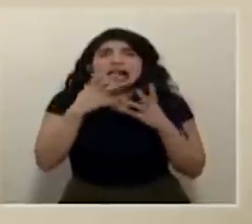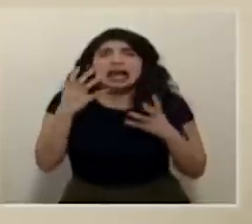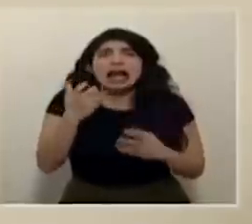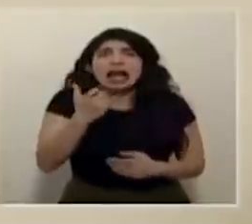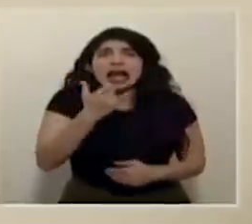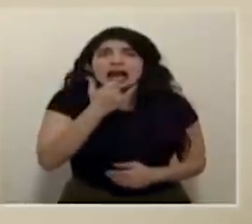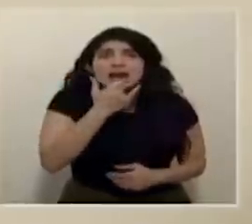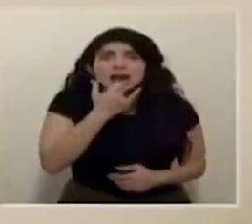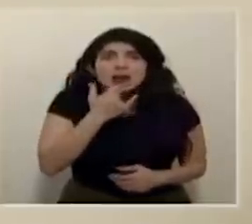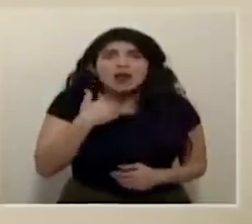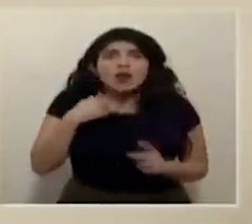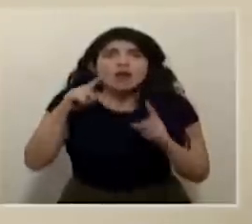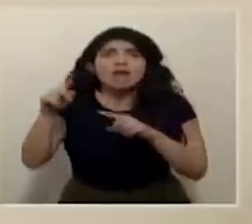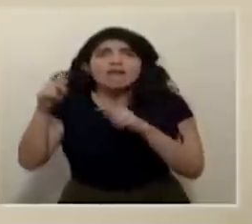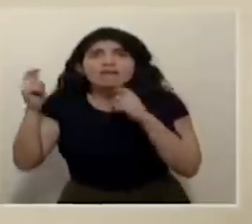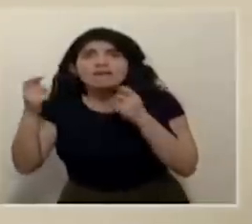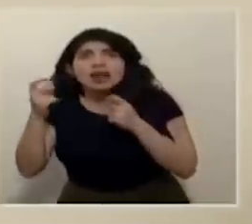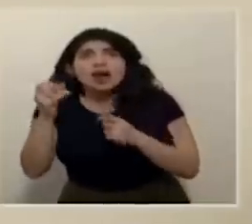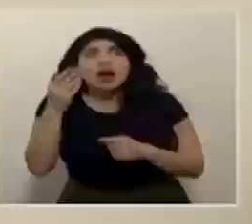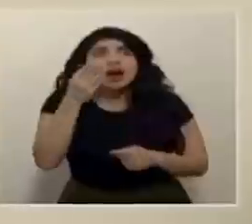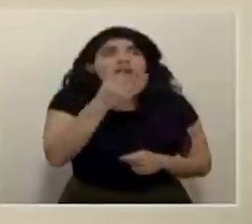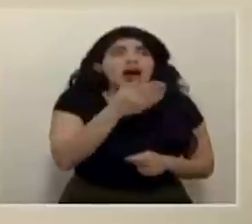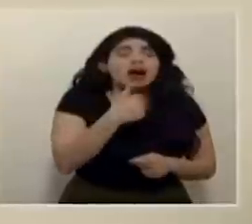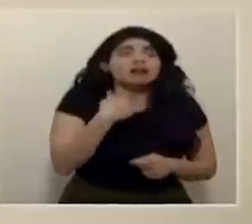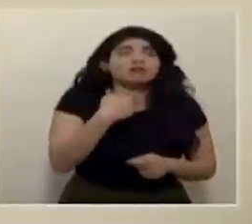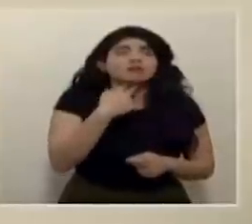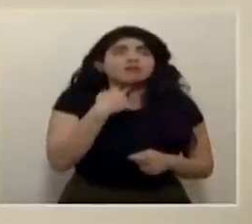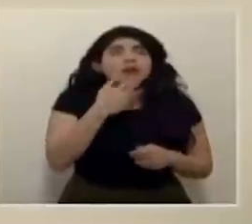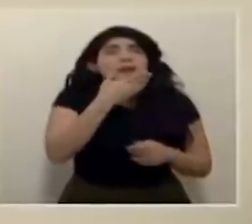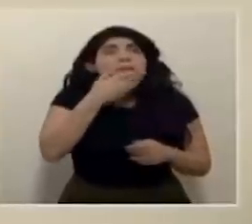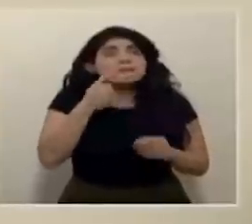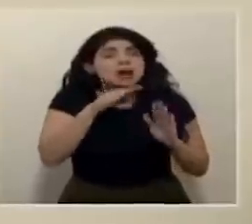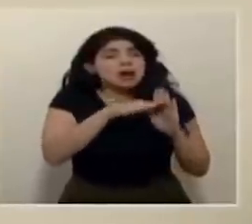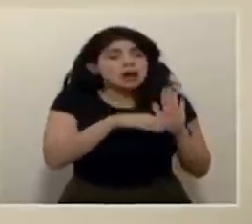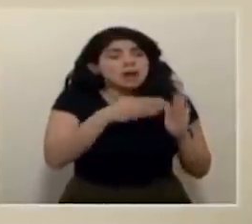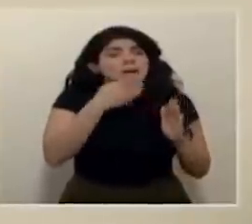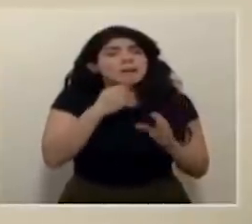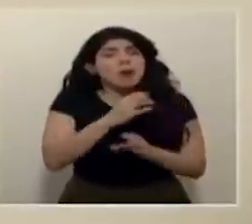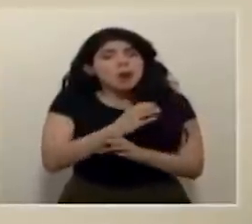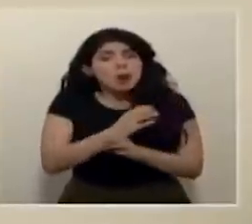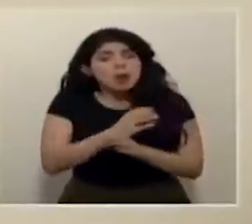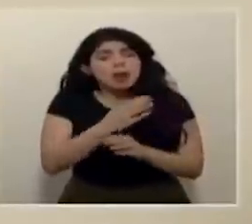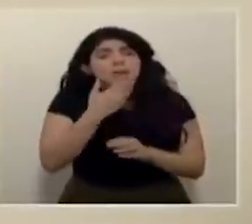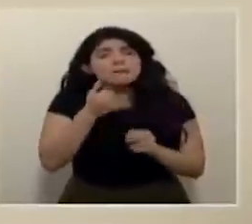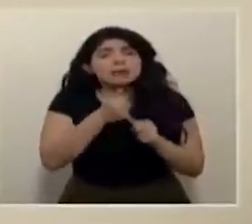cometimos o nos hubiéramos cuidado más hubiéramos seguido las medidas hubiéramos aplicado los protocolos